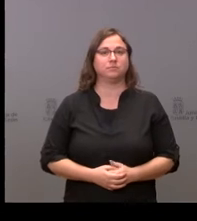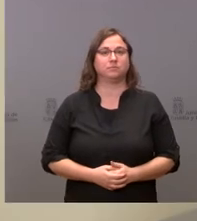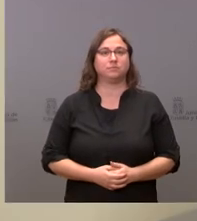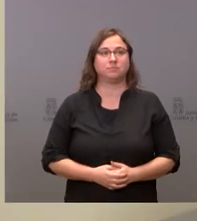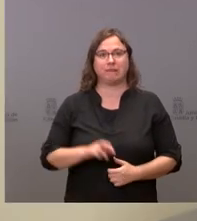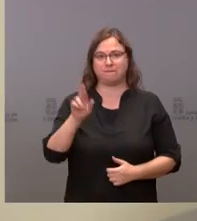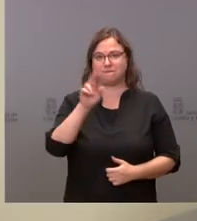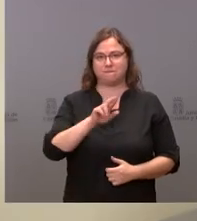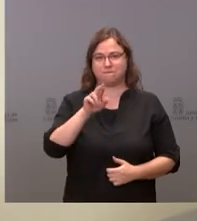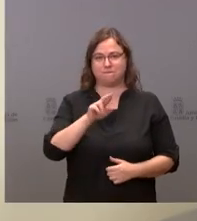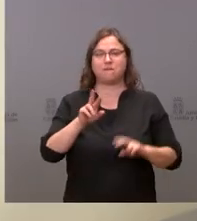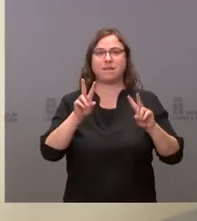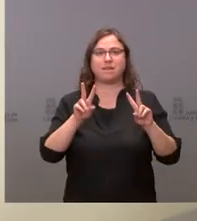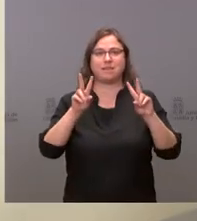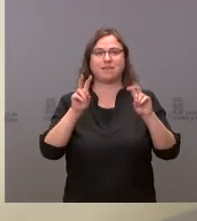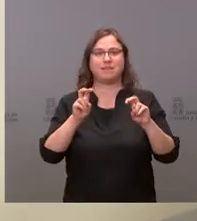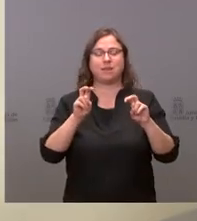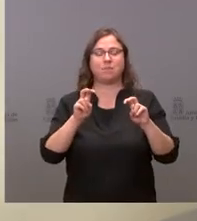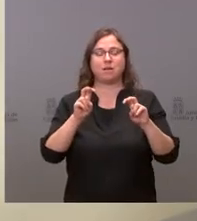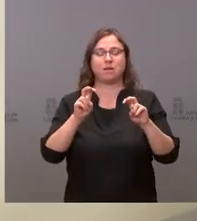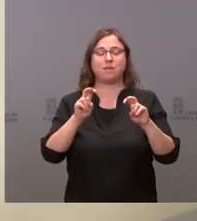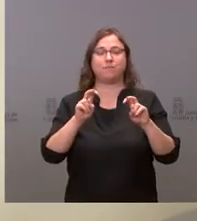Insisto con el asunto de por Ávila